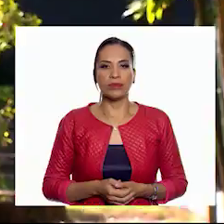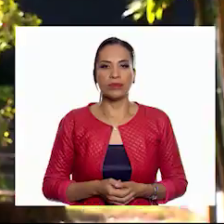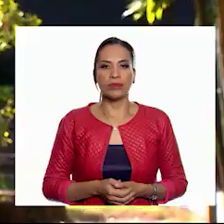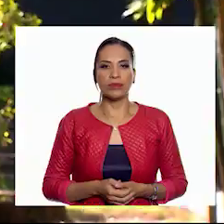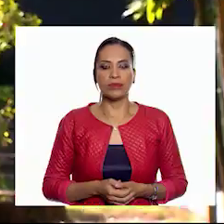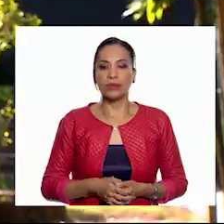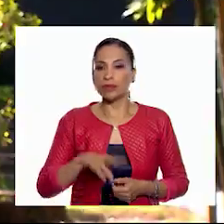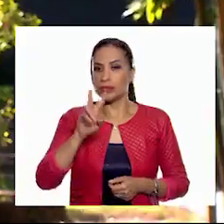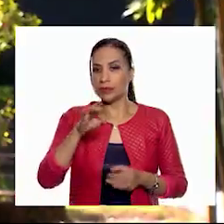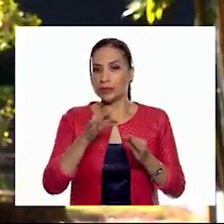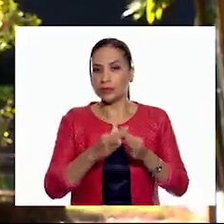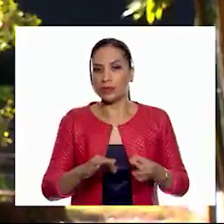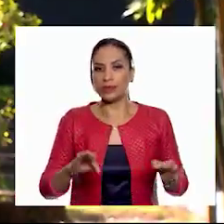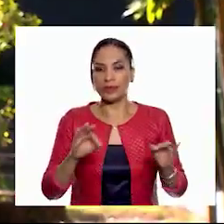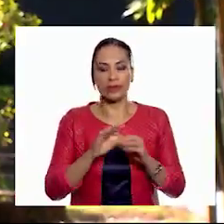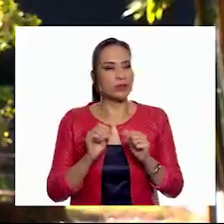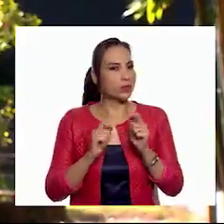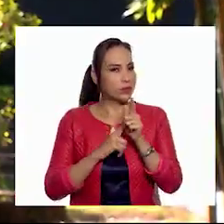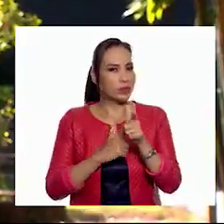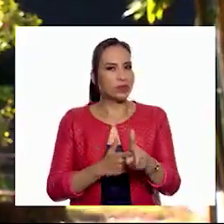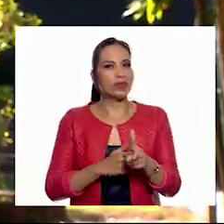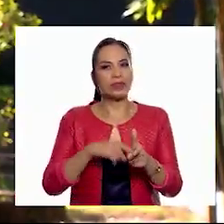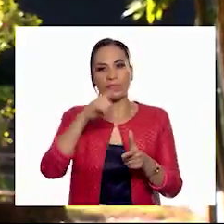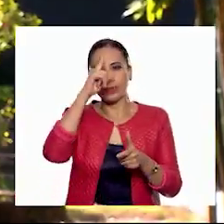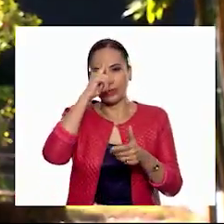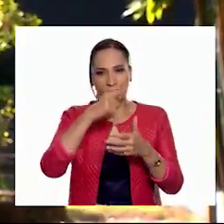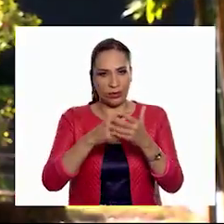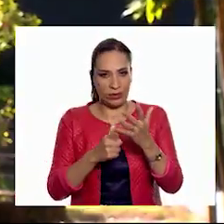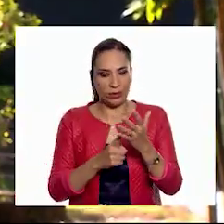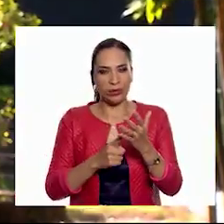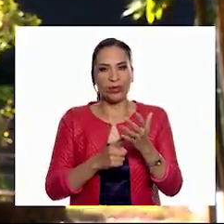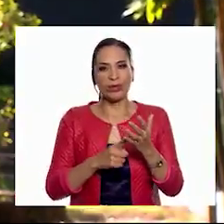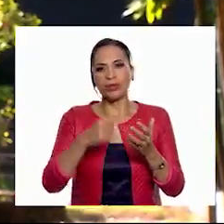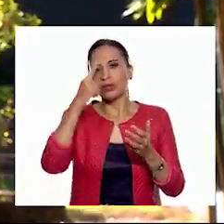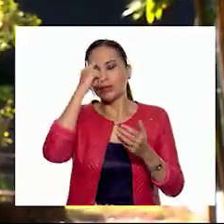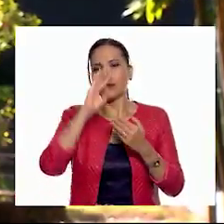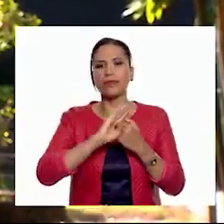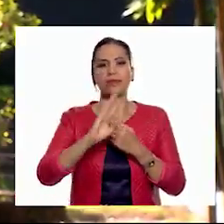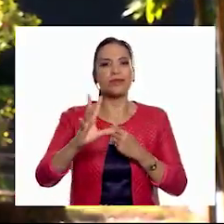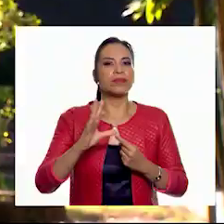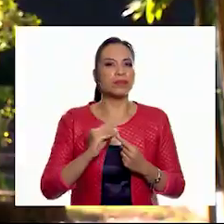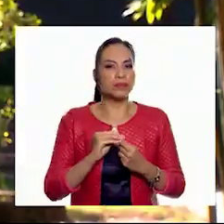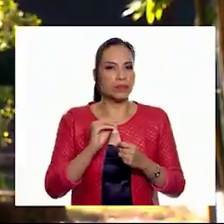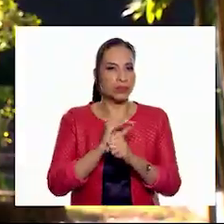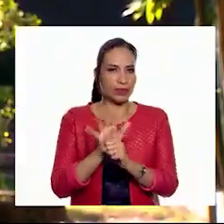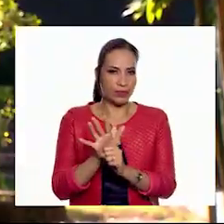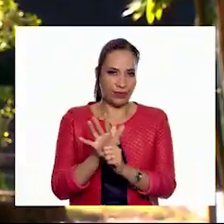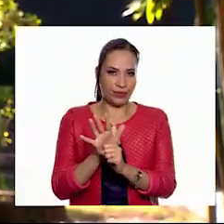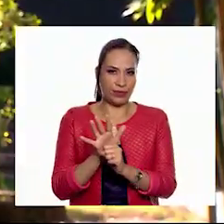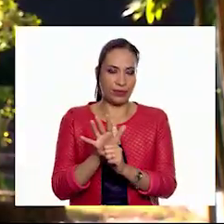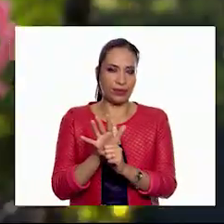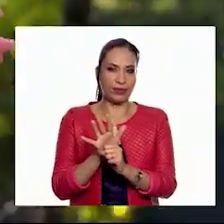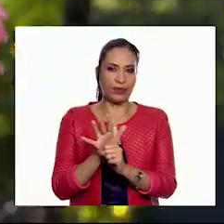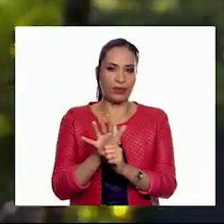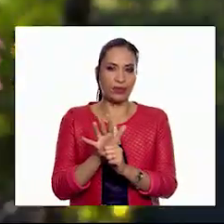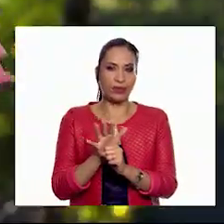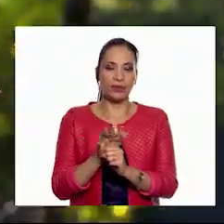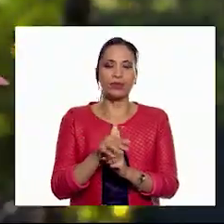Es muy importante continuar con las recomendaciones para evitar contagios de COVID.